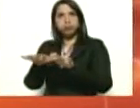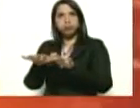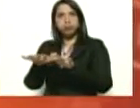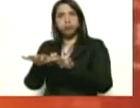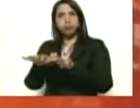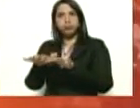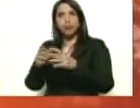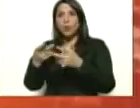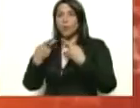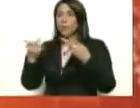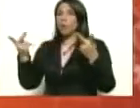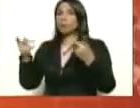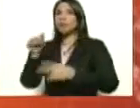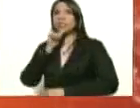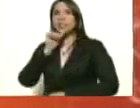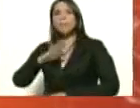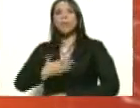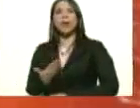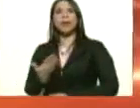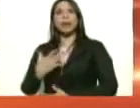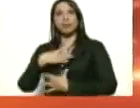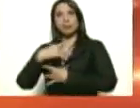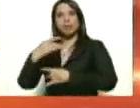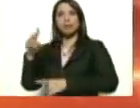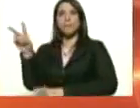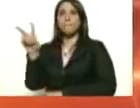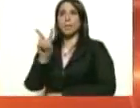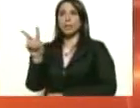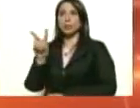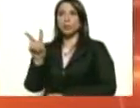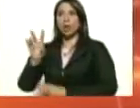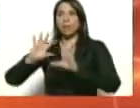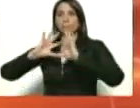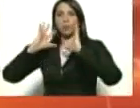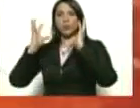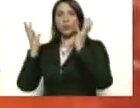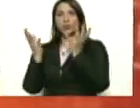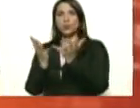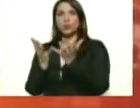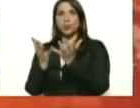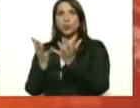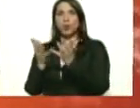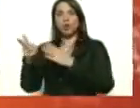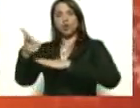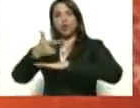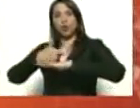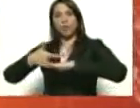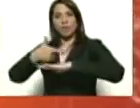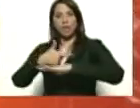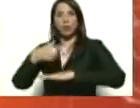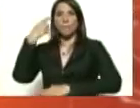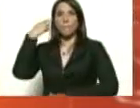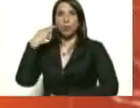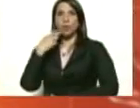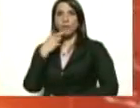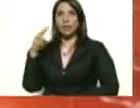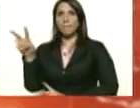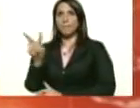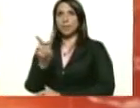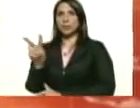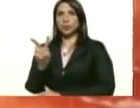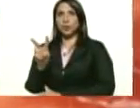quien puede interesar en Venezuela y en el mundo. El gobierno bolivariano de Venezuela,